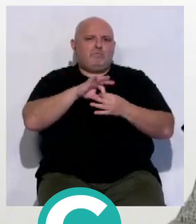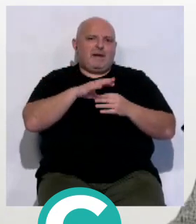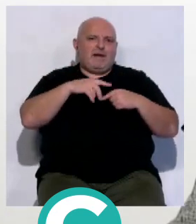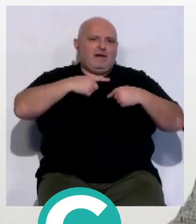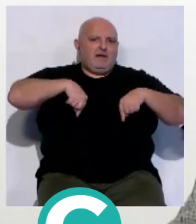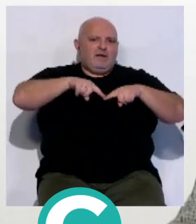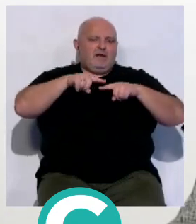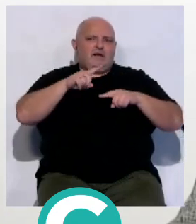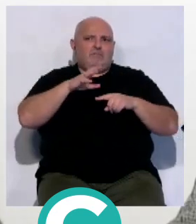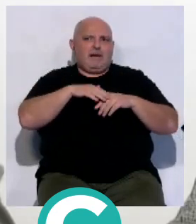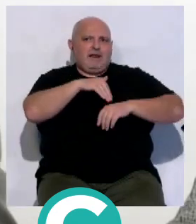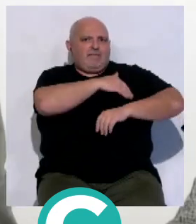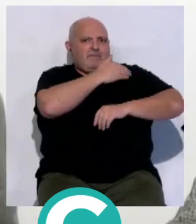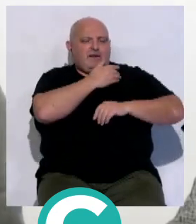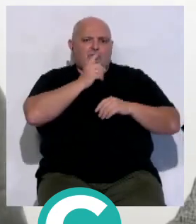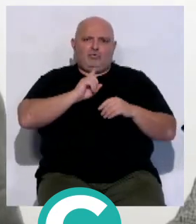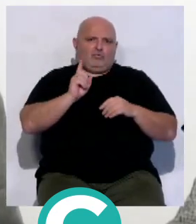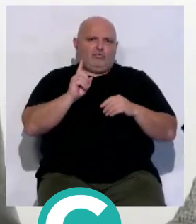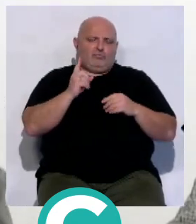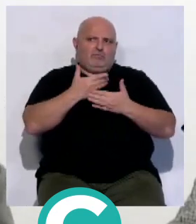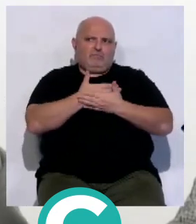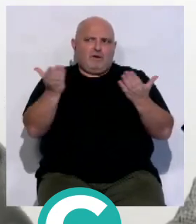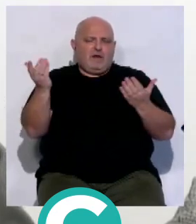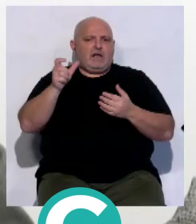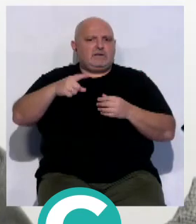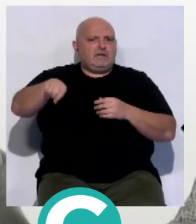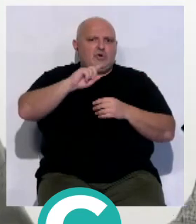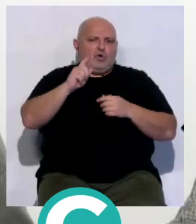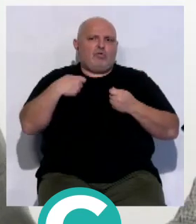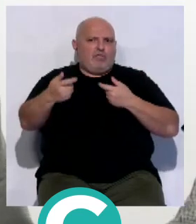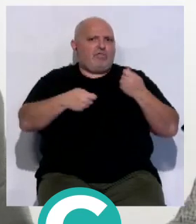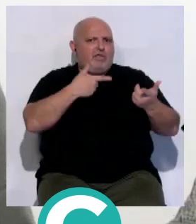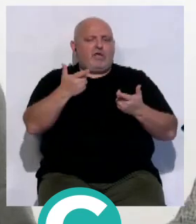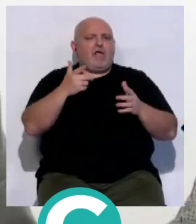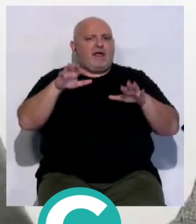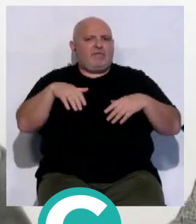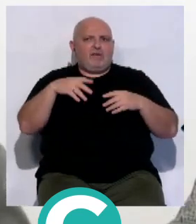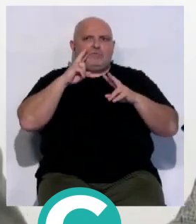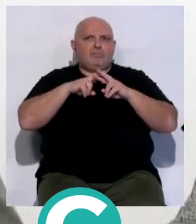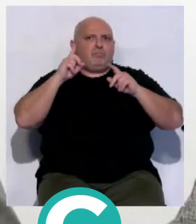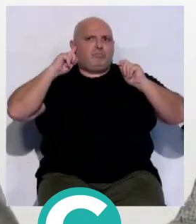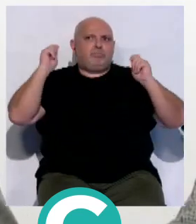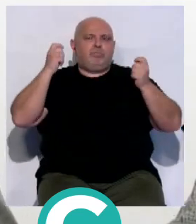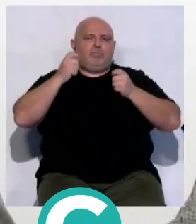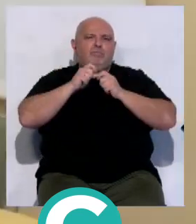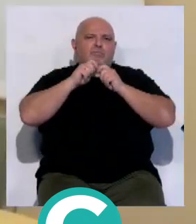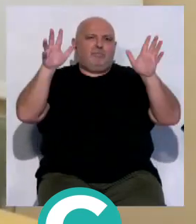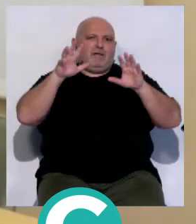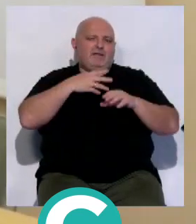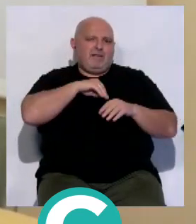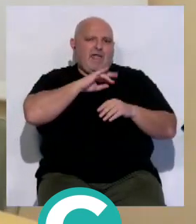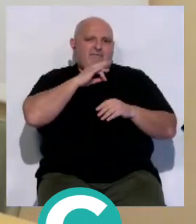nosotros, no solo para la academia, no solo para la gente de la calle que también se está volcando en esto, sino que Cádiz suene en otros sitios que se abran en español.